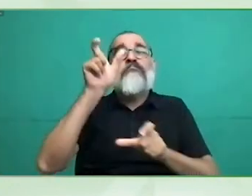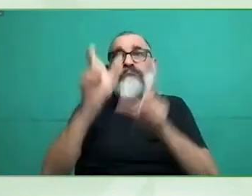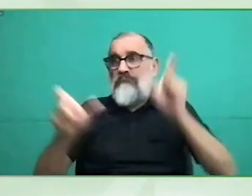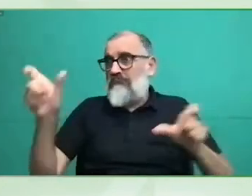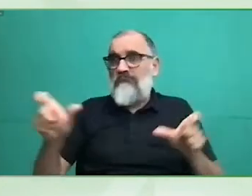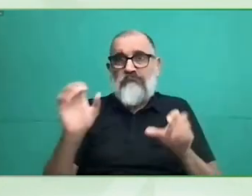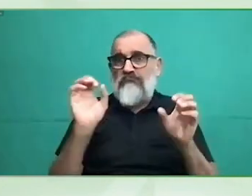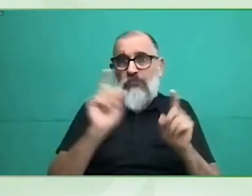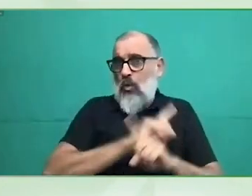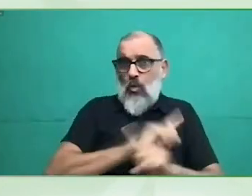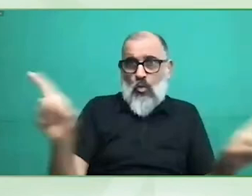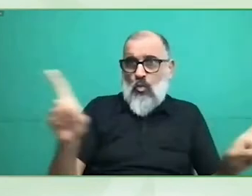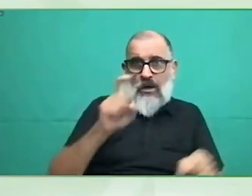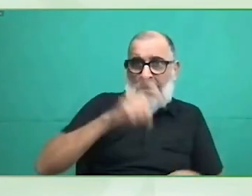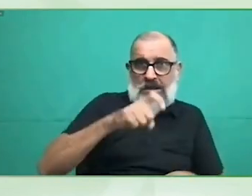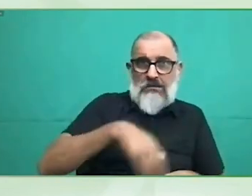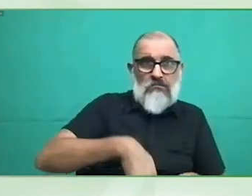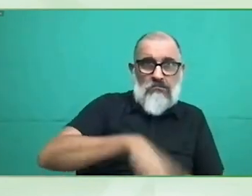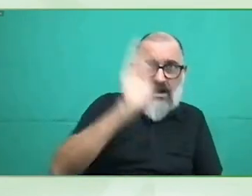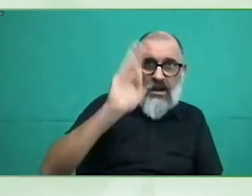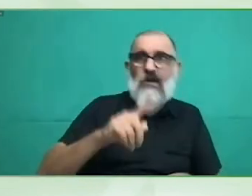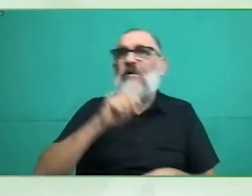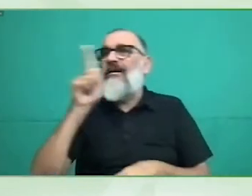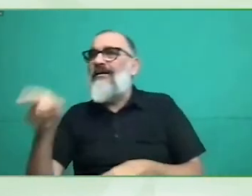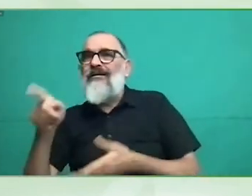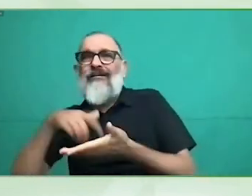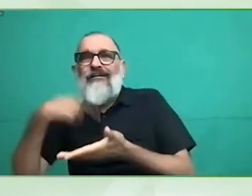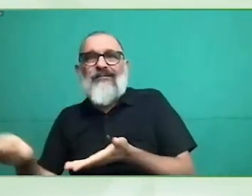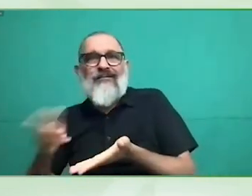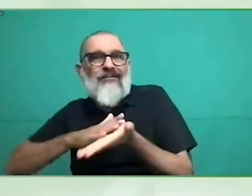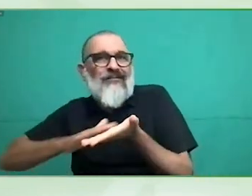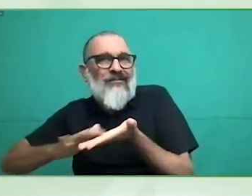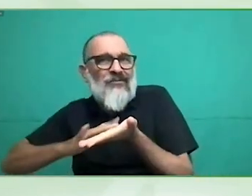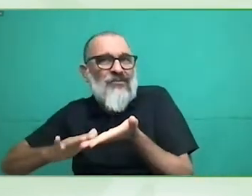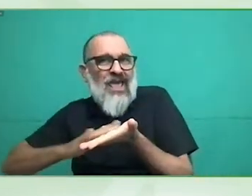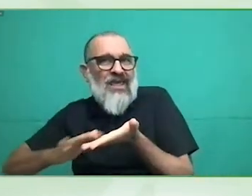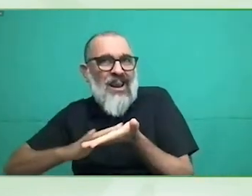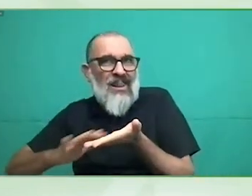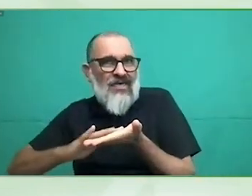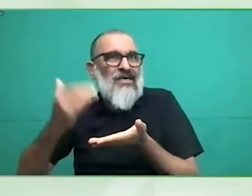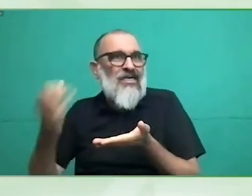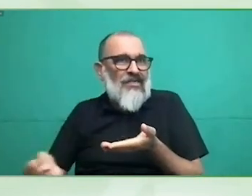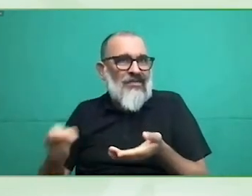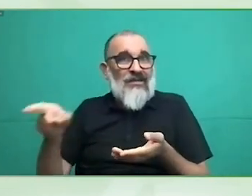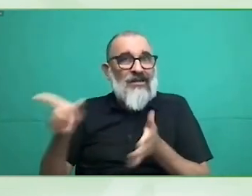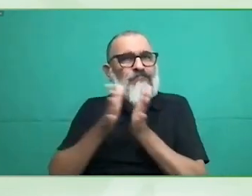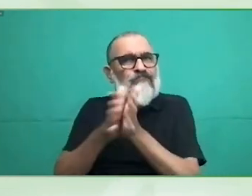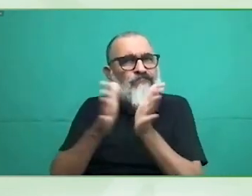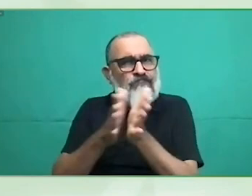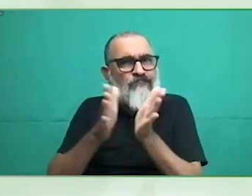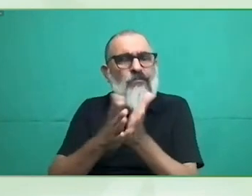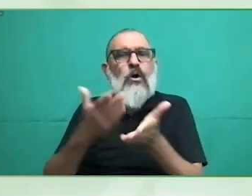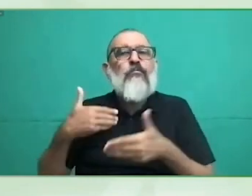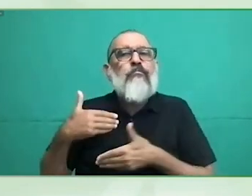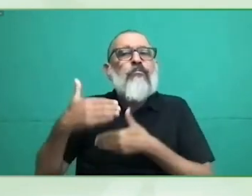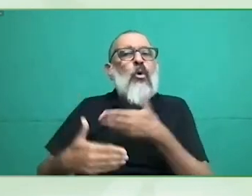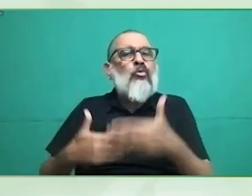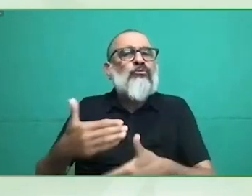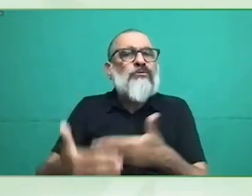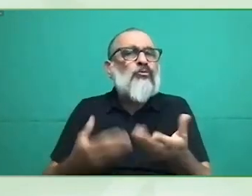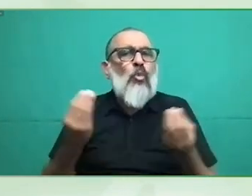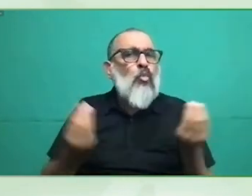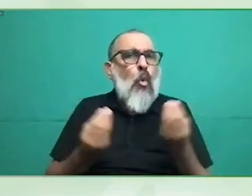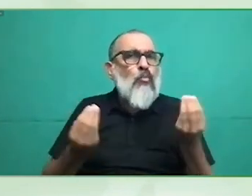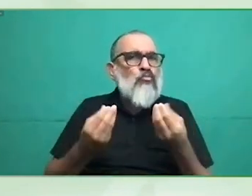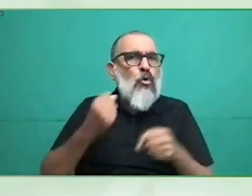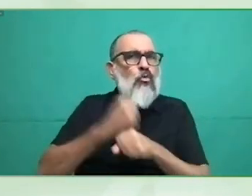que identifican los contenidos de los sobres que contienen las papeletas para que una persona